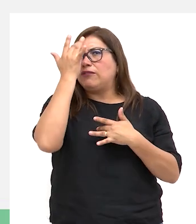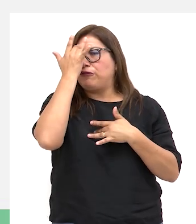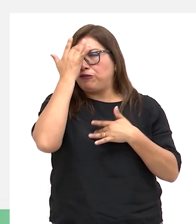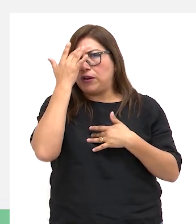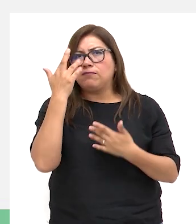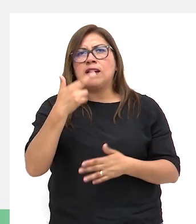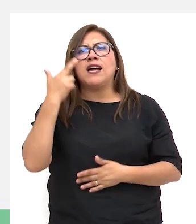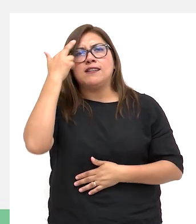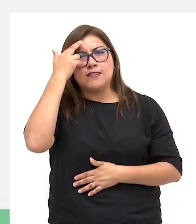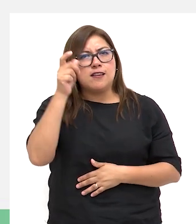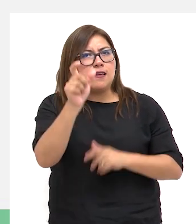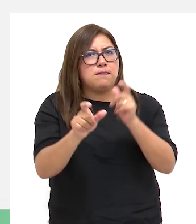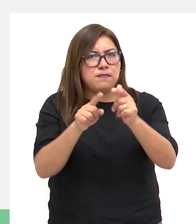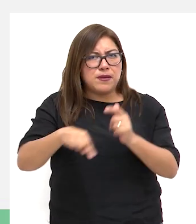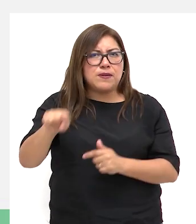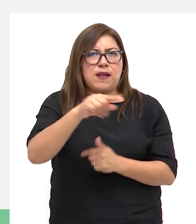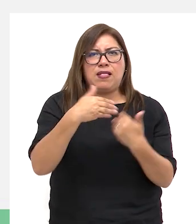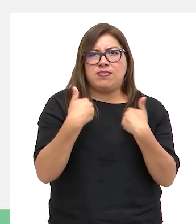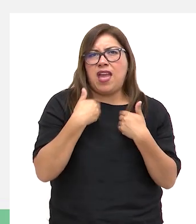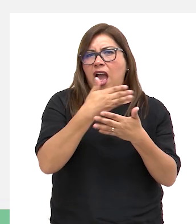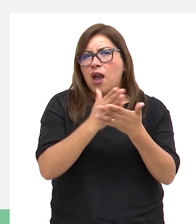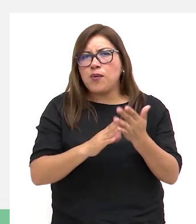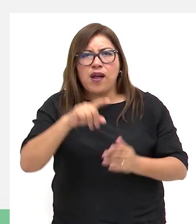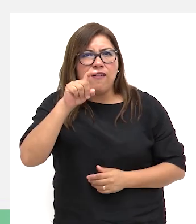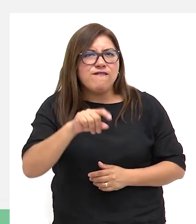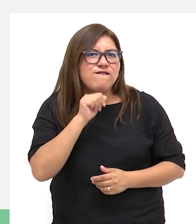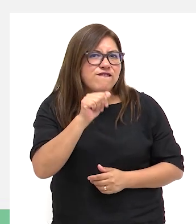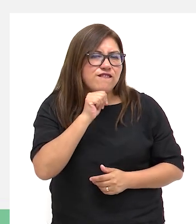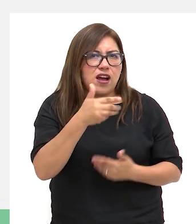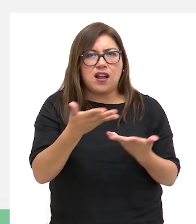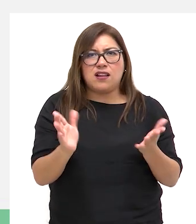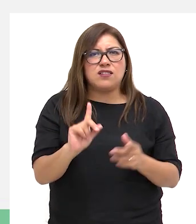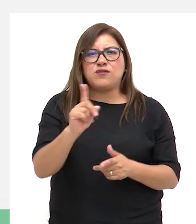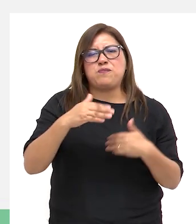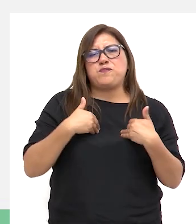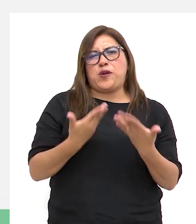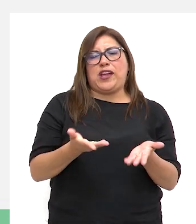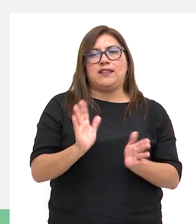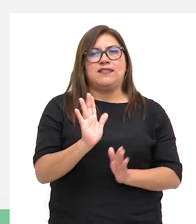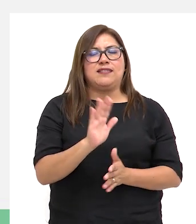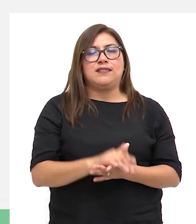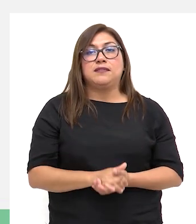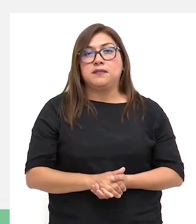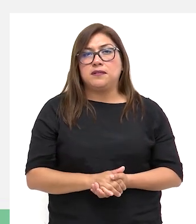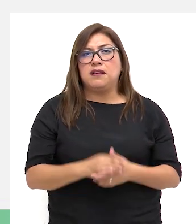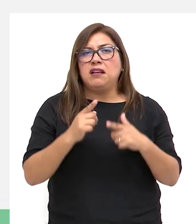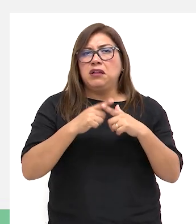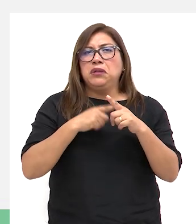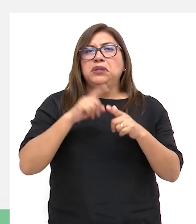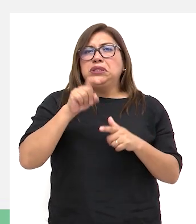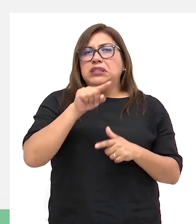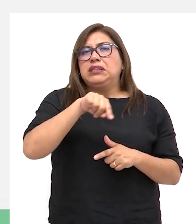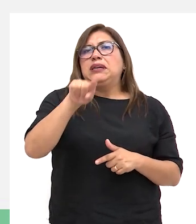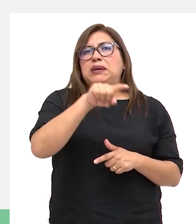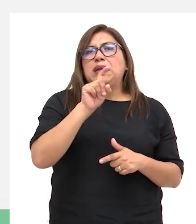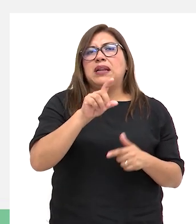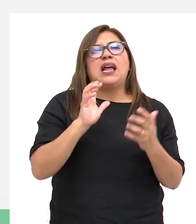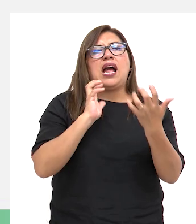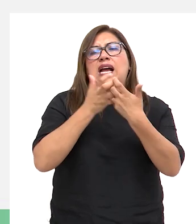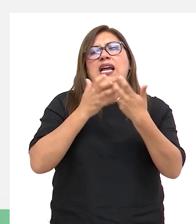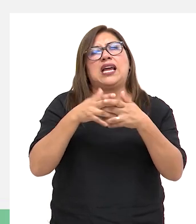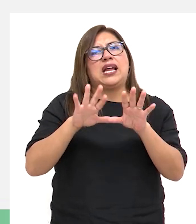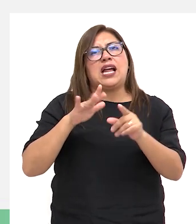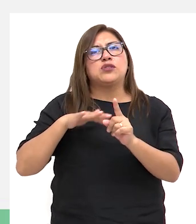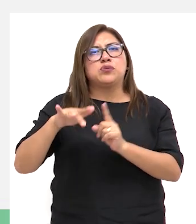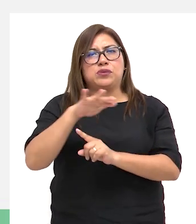tanto, estas personas tienen una deficiencia y no son capaces y, de entonces, deben adaptarse a su